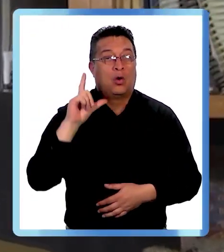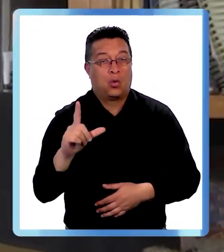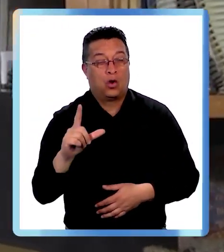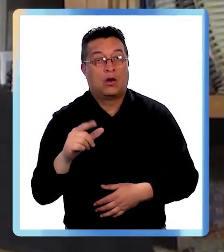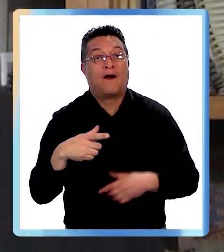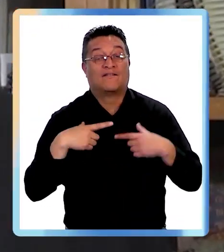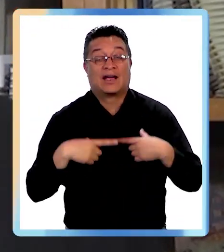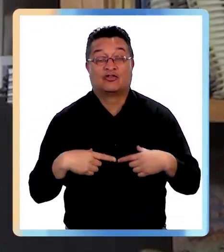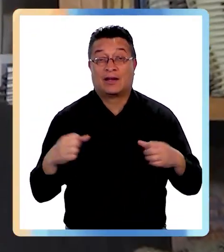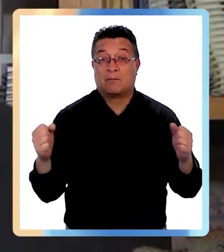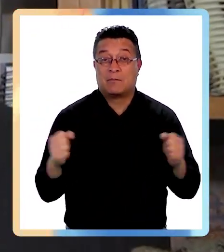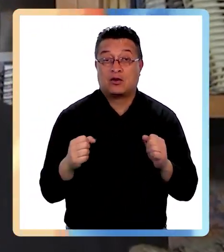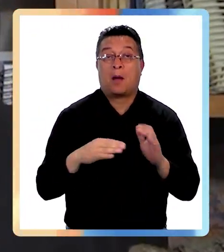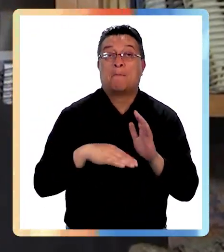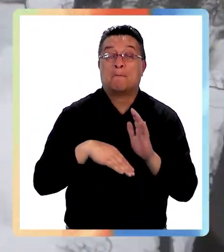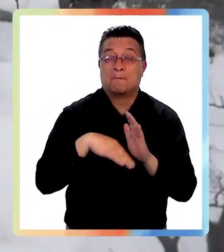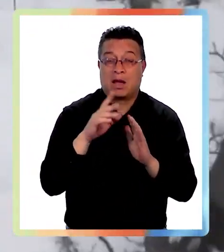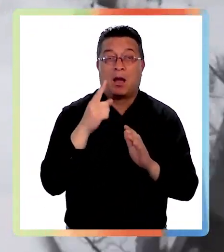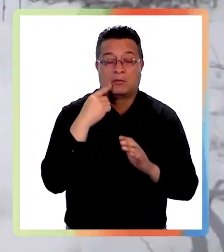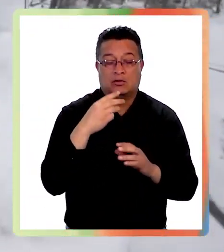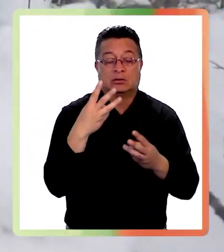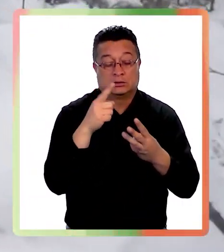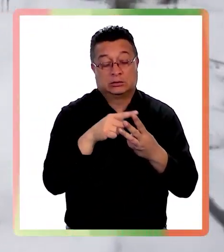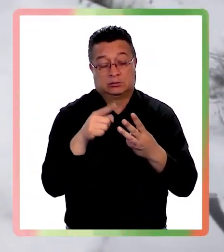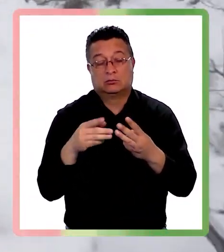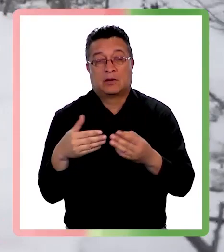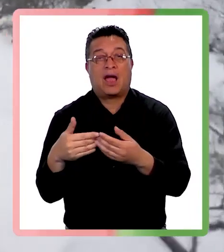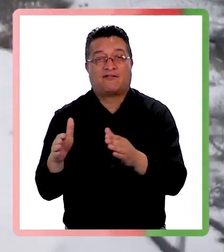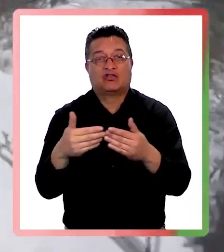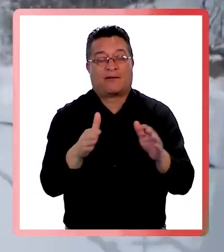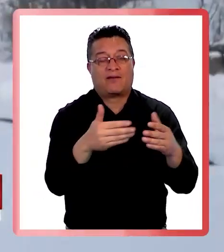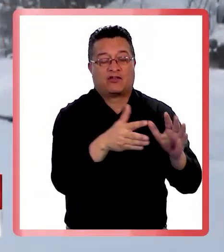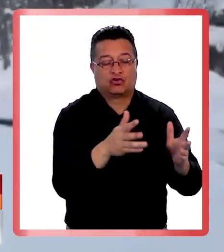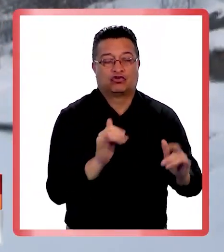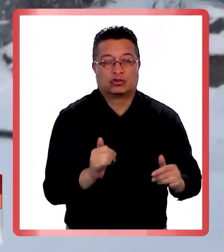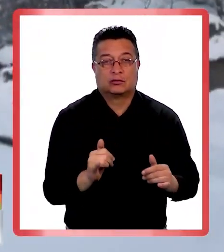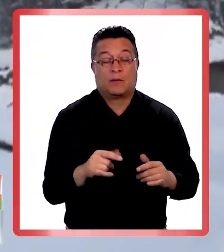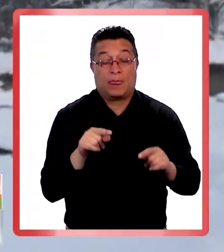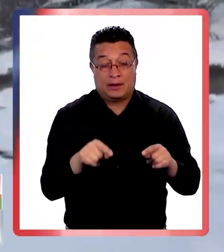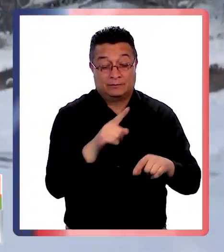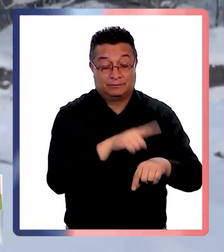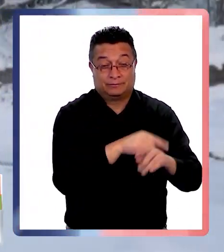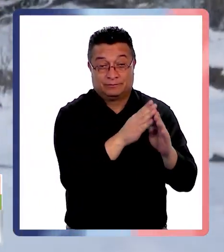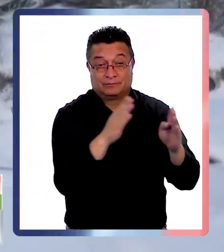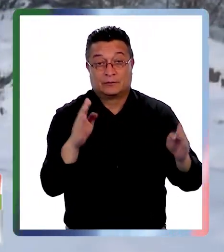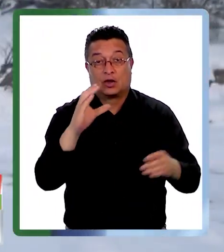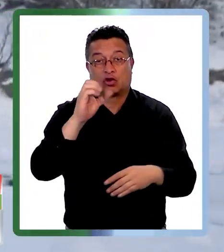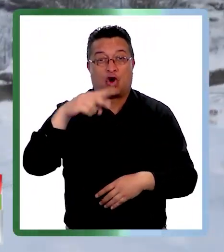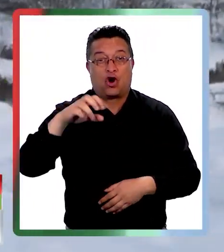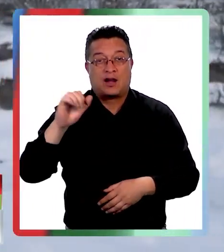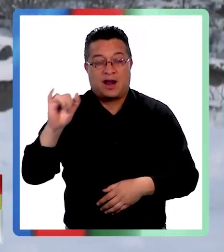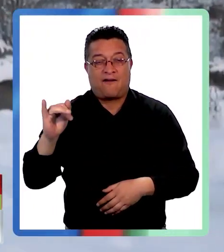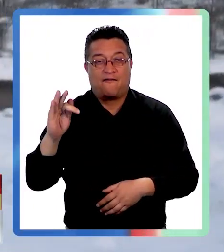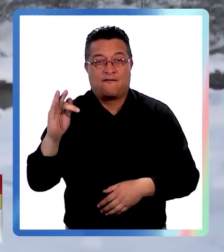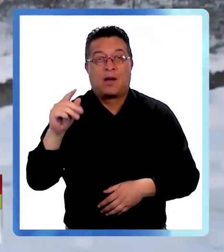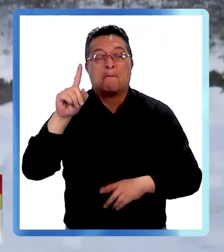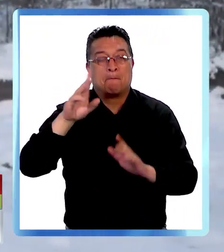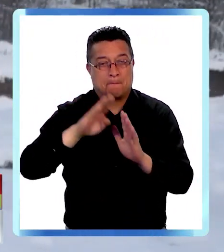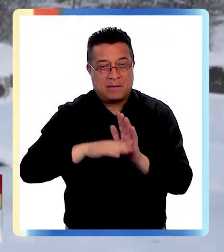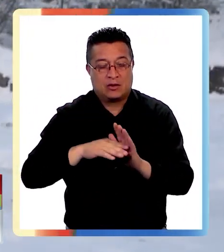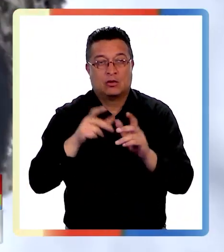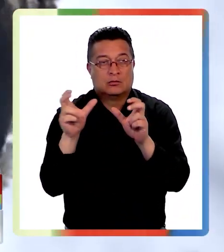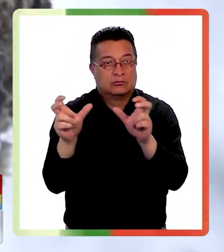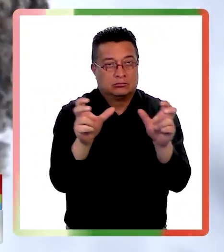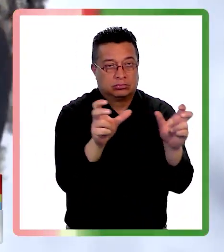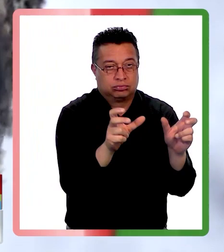Vacaciones de invierno un poquito más pero las tres unidades que permanecen abiertas solamente. Durante este periodo CONAF disminuye su dotación de personal, guardaparques de